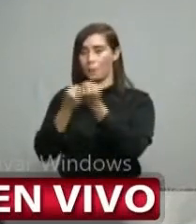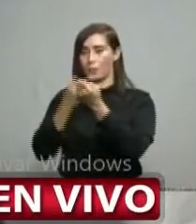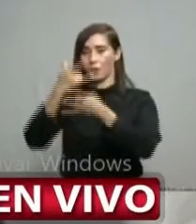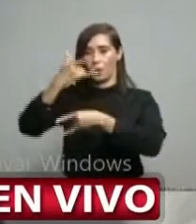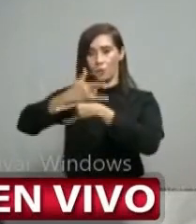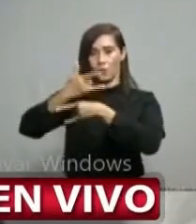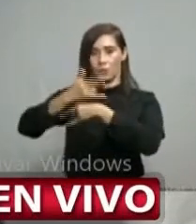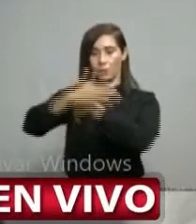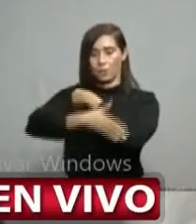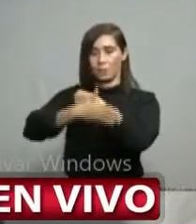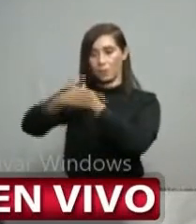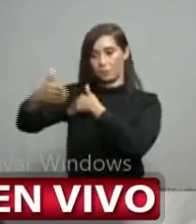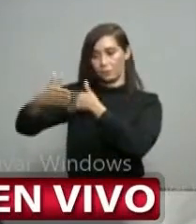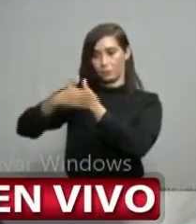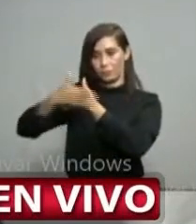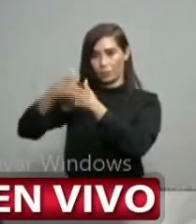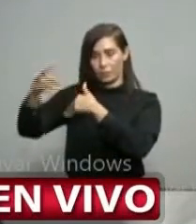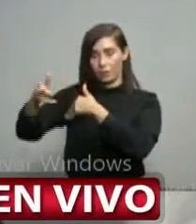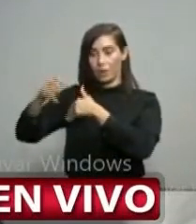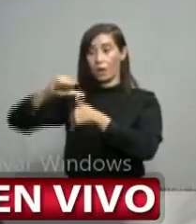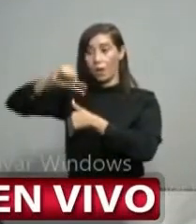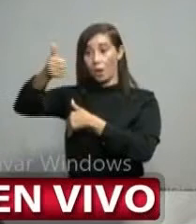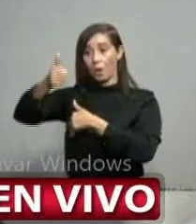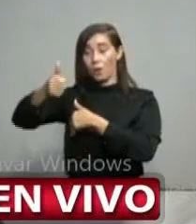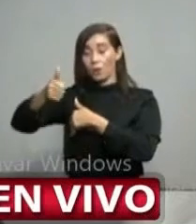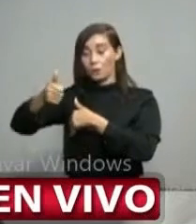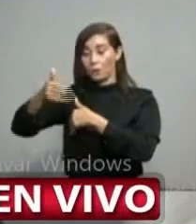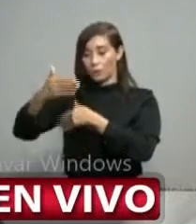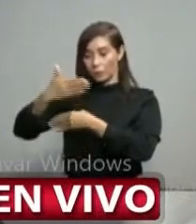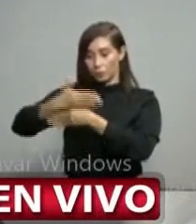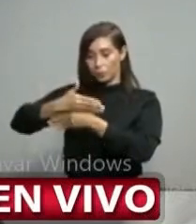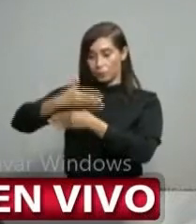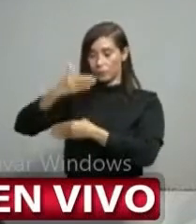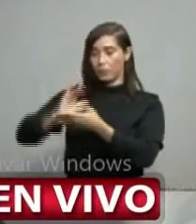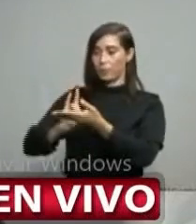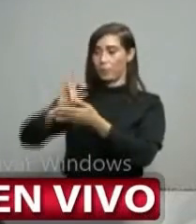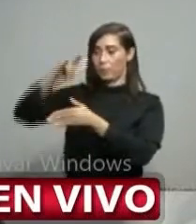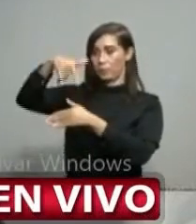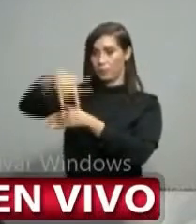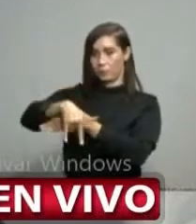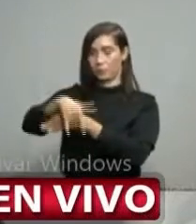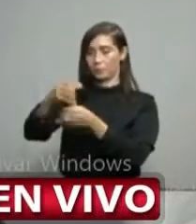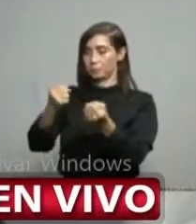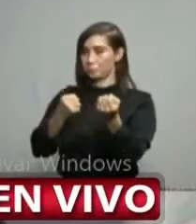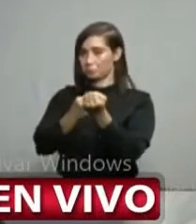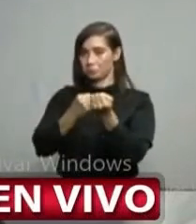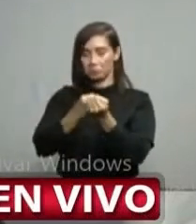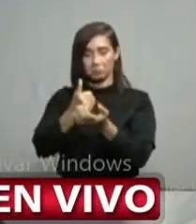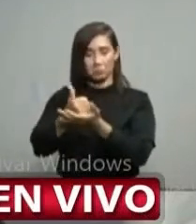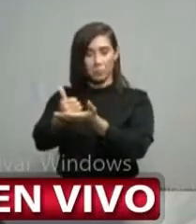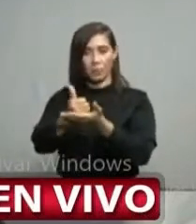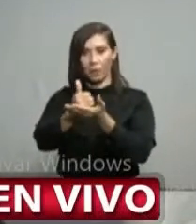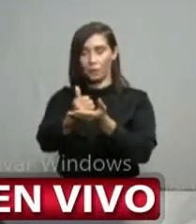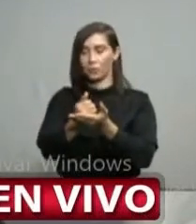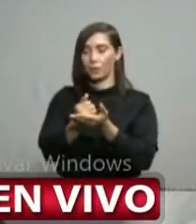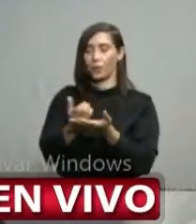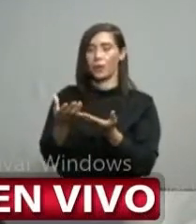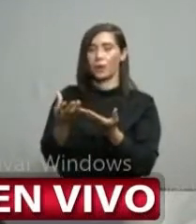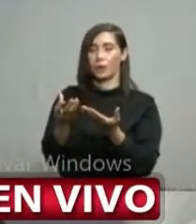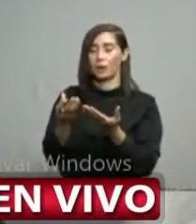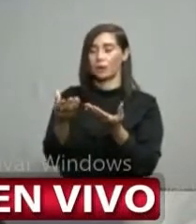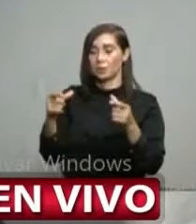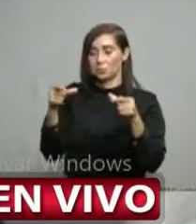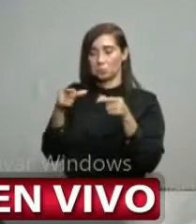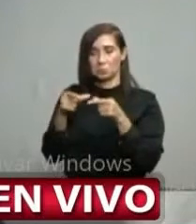logística para llegar a territorio haitiano productos e insumos y del que